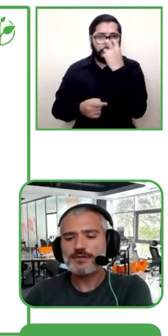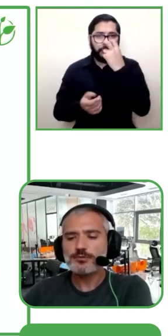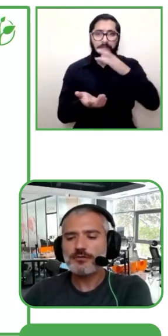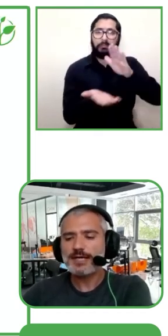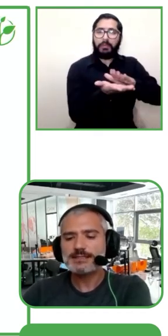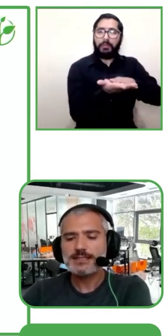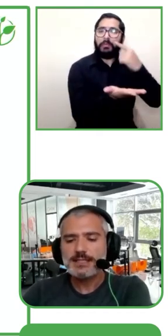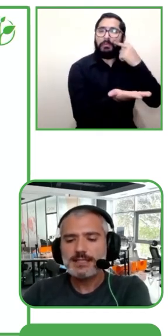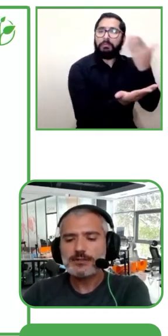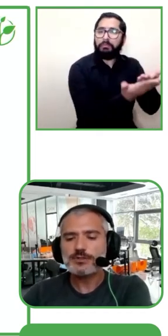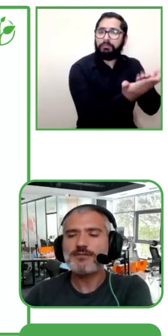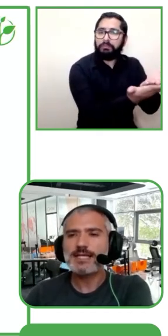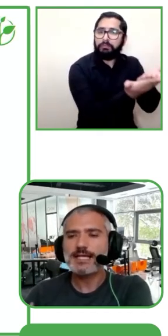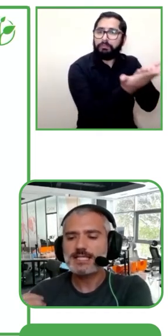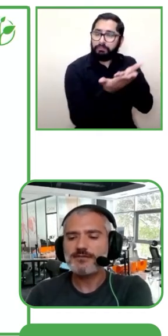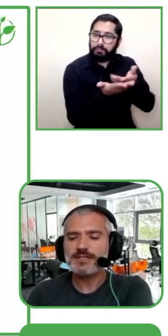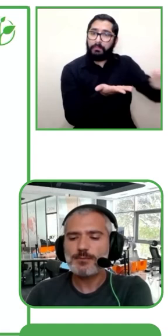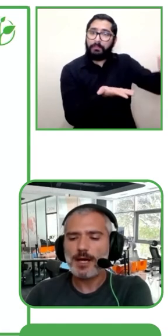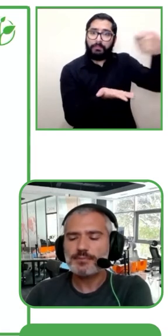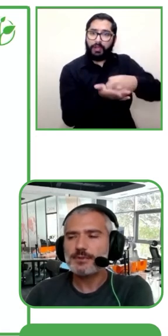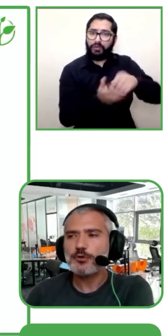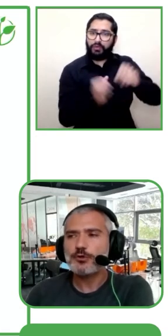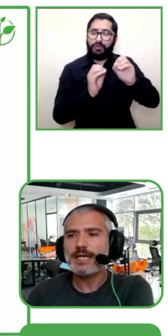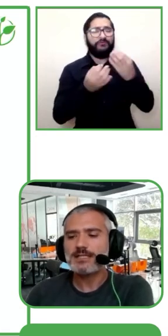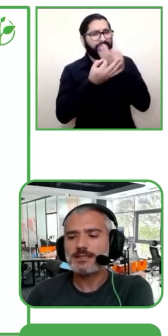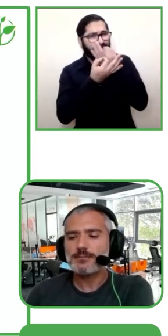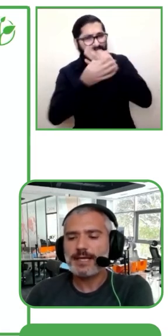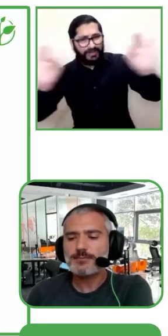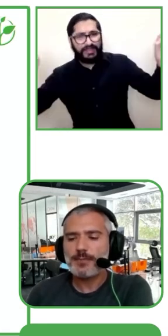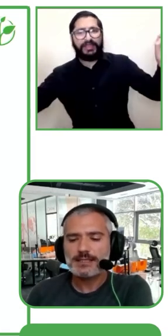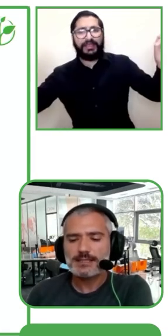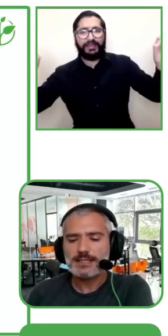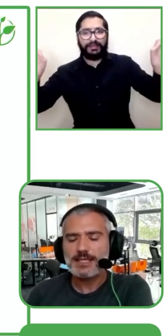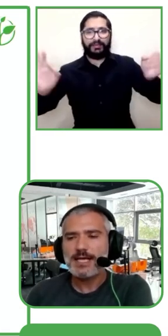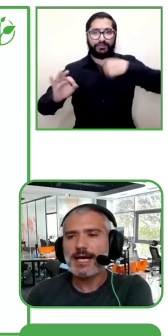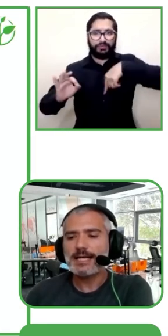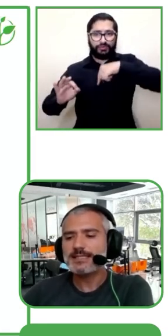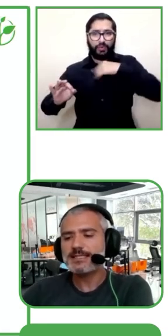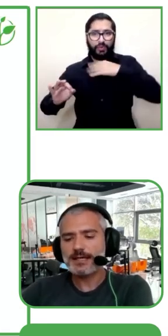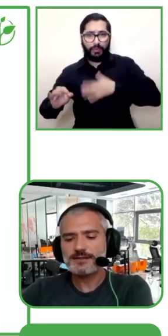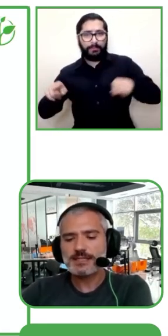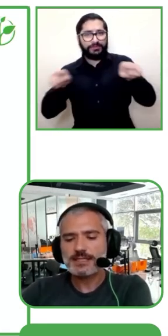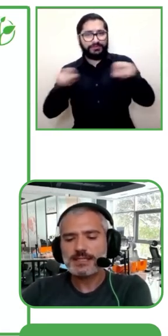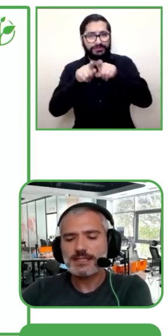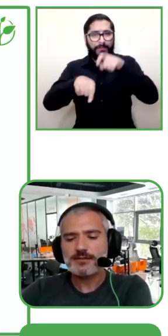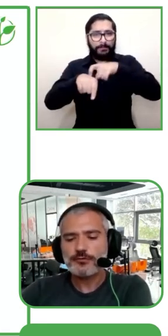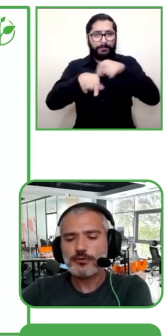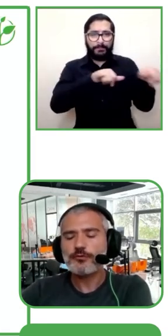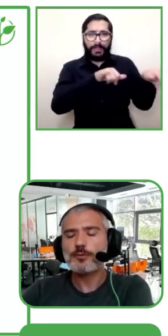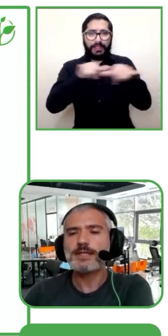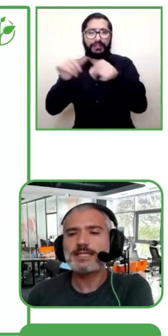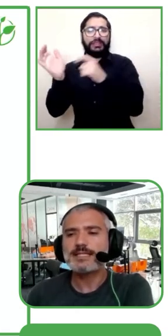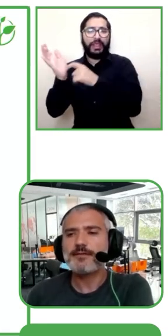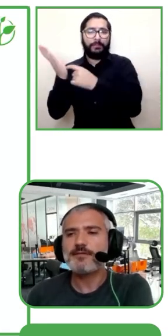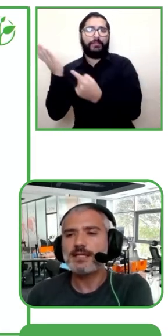utilizando la misma tecnología entregamos navegación en un lugar cerrado con mapas